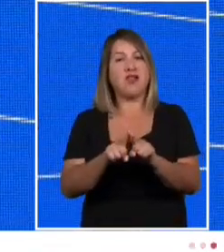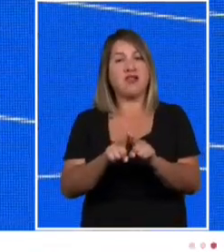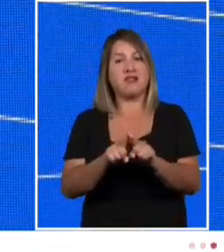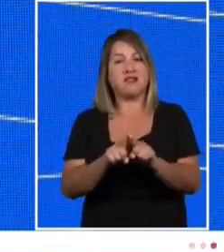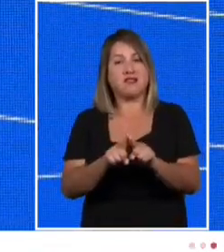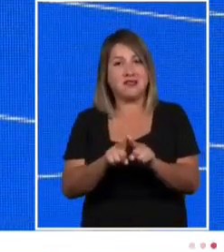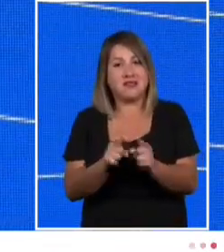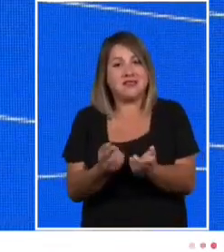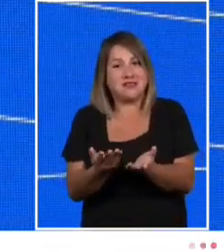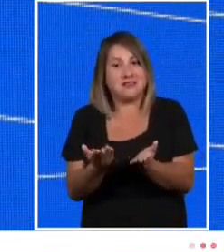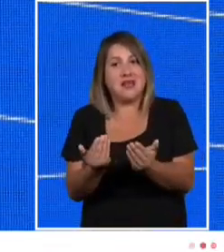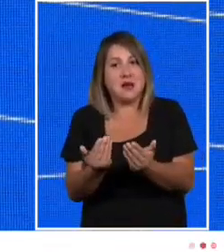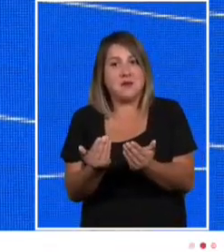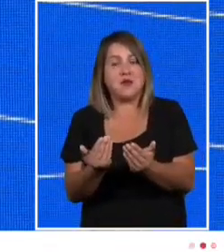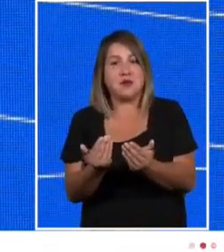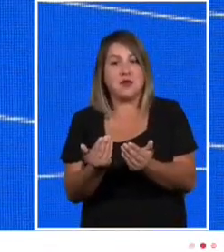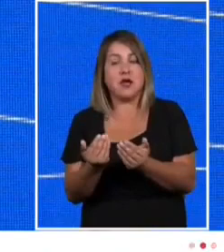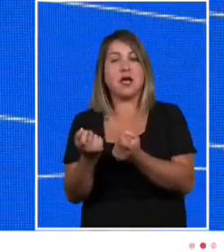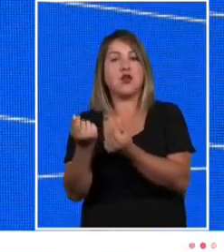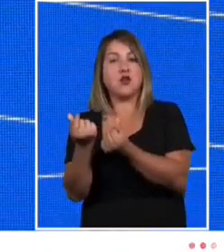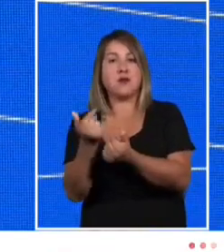necesidades de la economía y de la empresa.